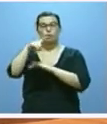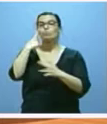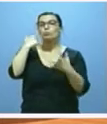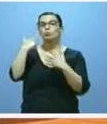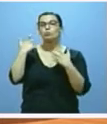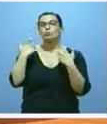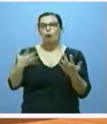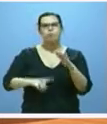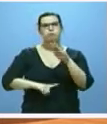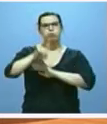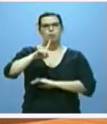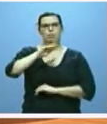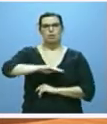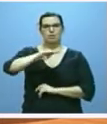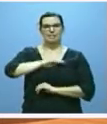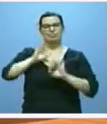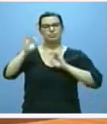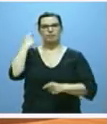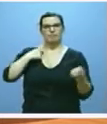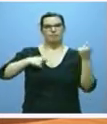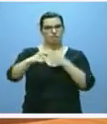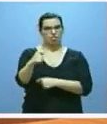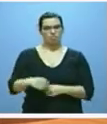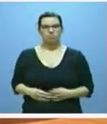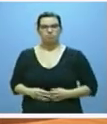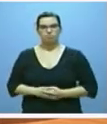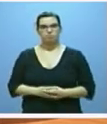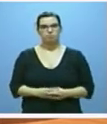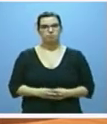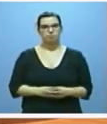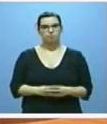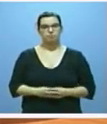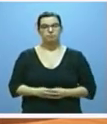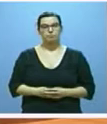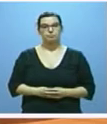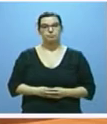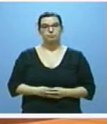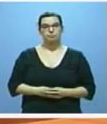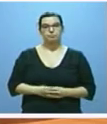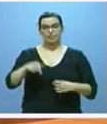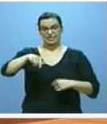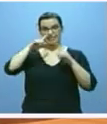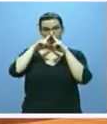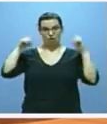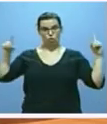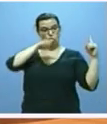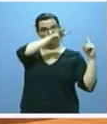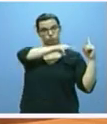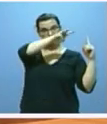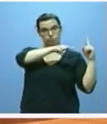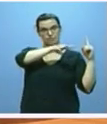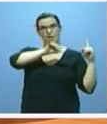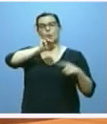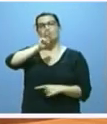el muy fuerte crecimiento de las exportaciones. En el primer trimestre de 2017 nuestro PIB ha